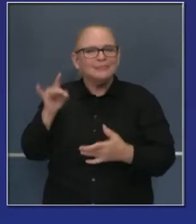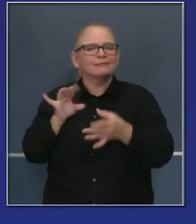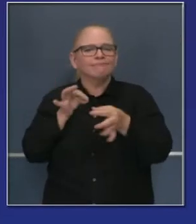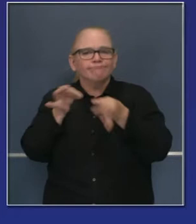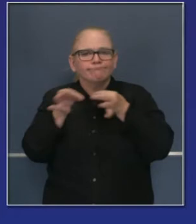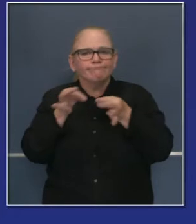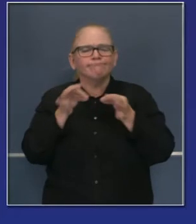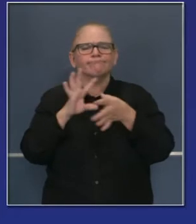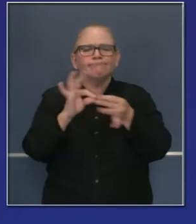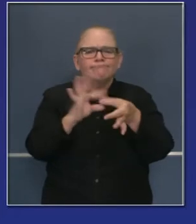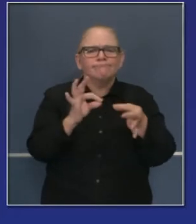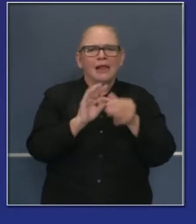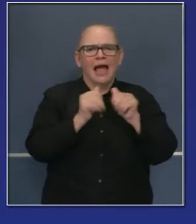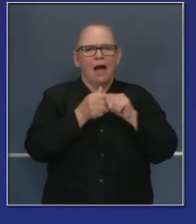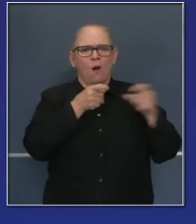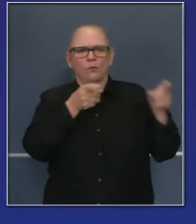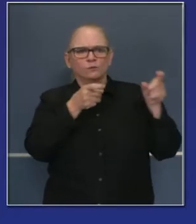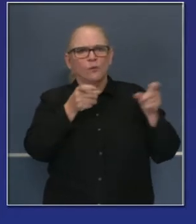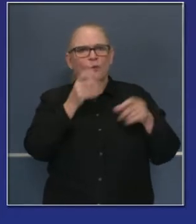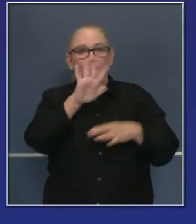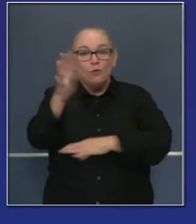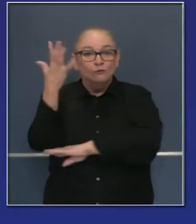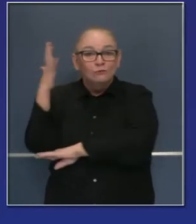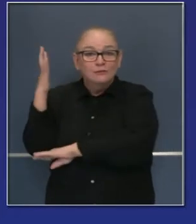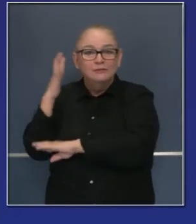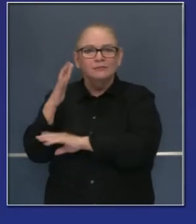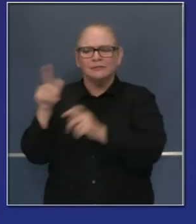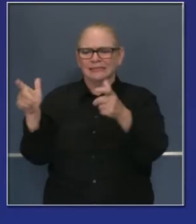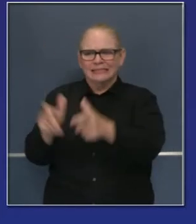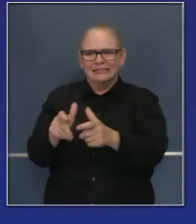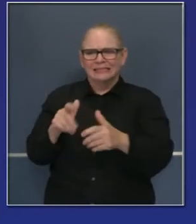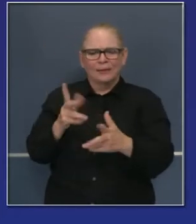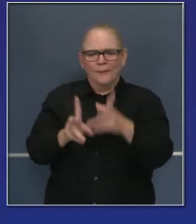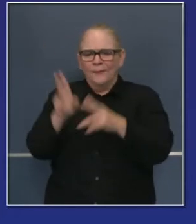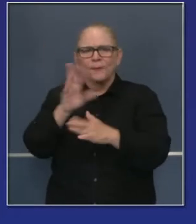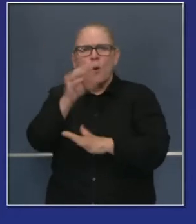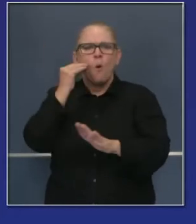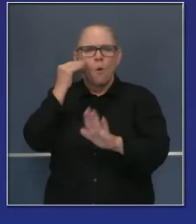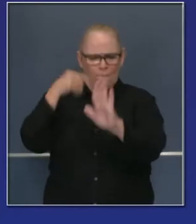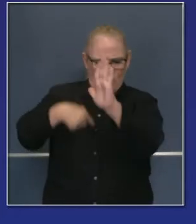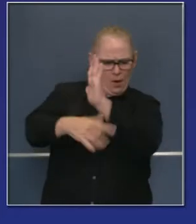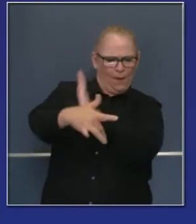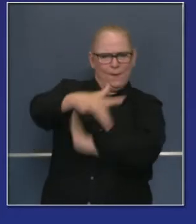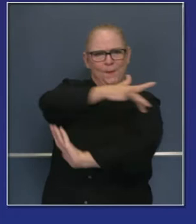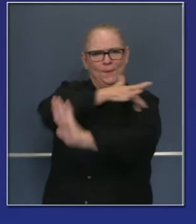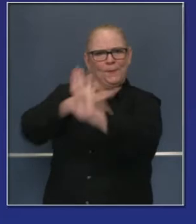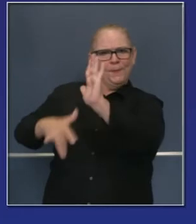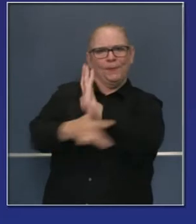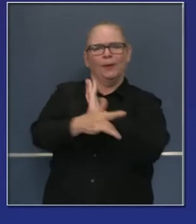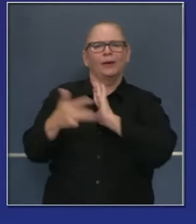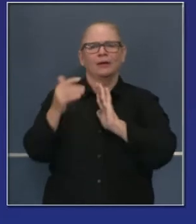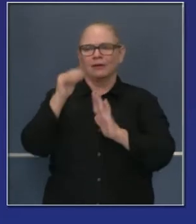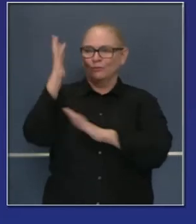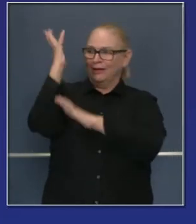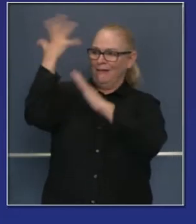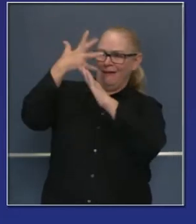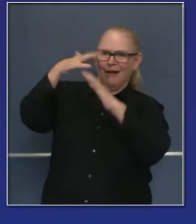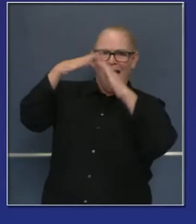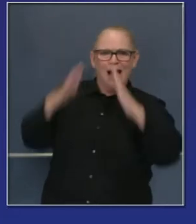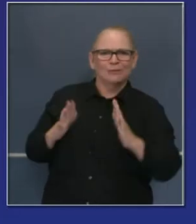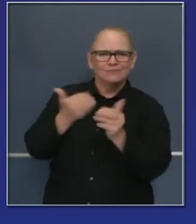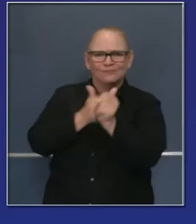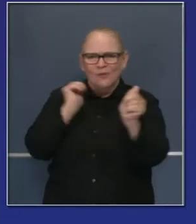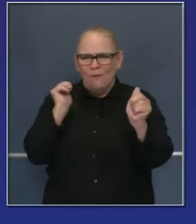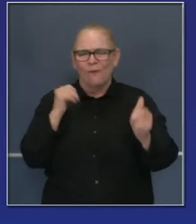gerencia de la vegetación. Hemos anunciado una ayuda conjunta